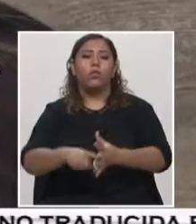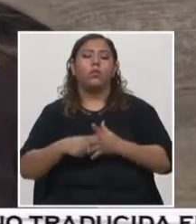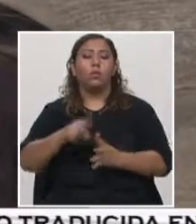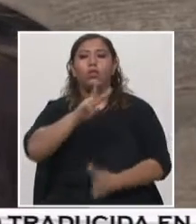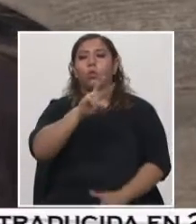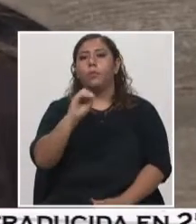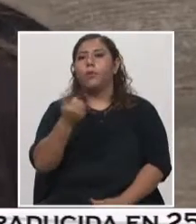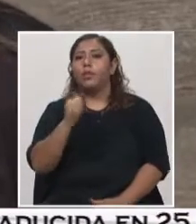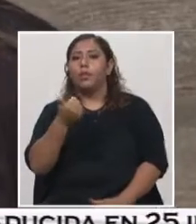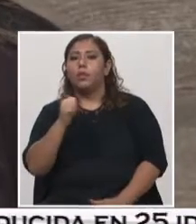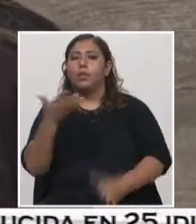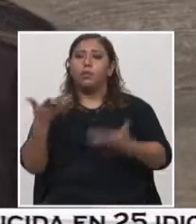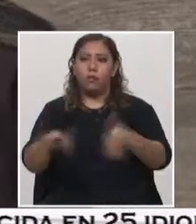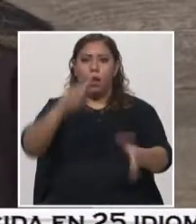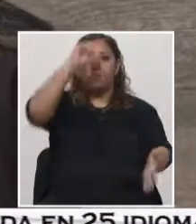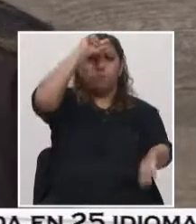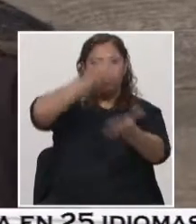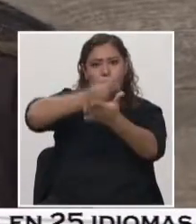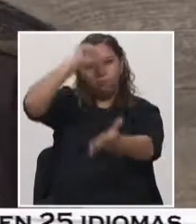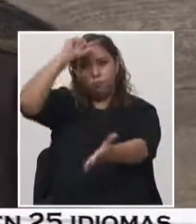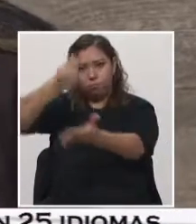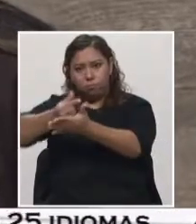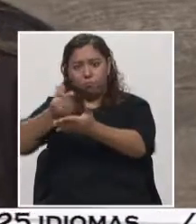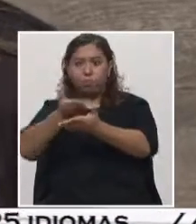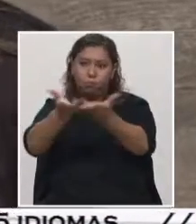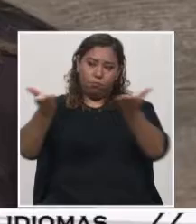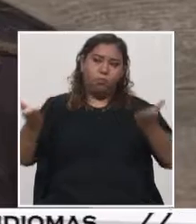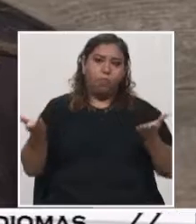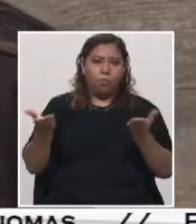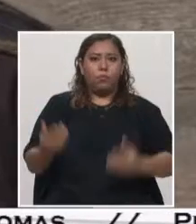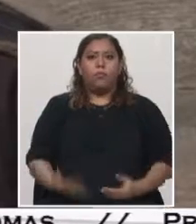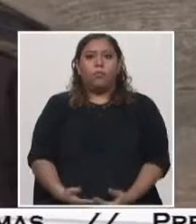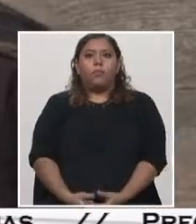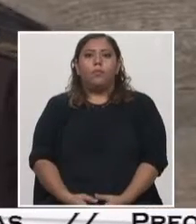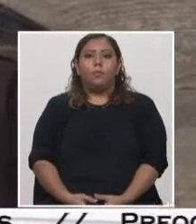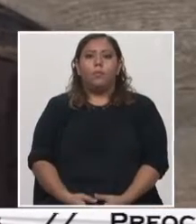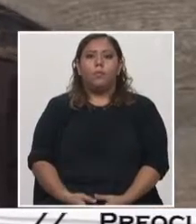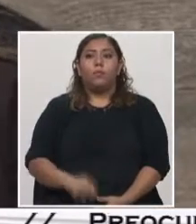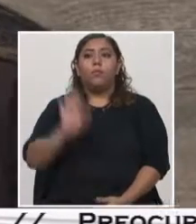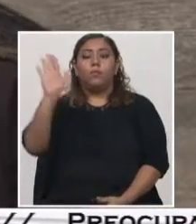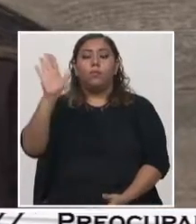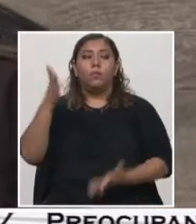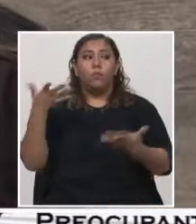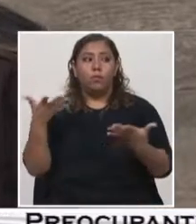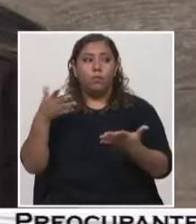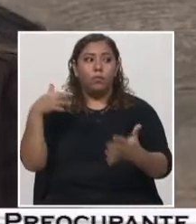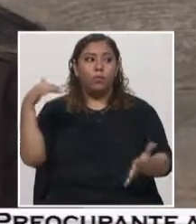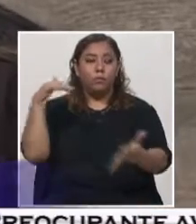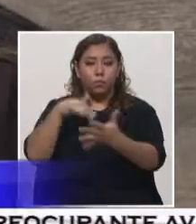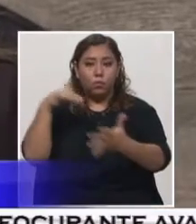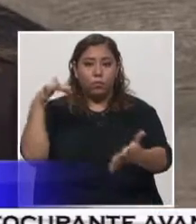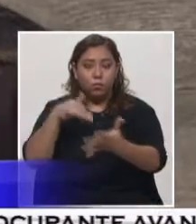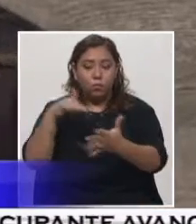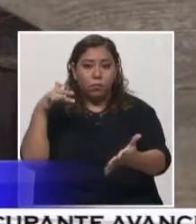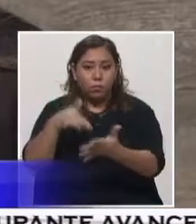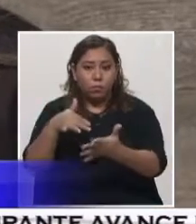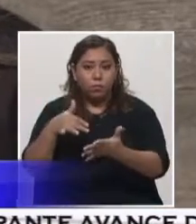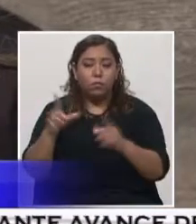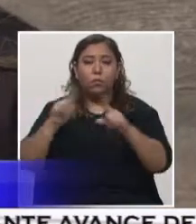hemos graduado algunos. Llevan en su formación, pues llevan todas estas áreas de lo que